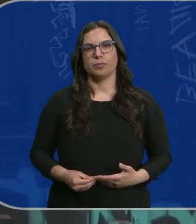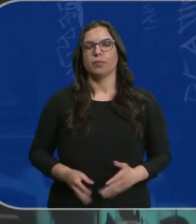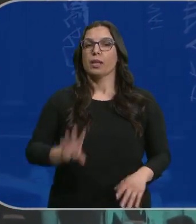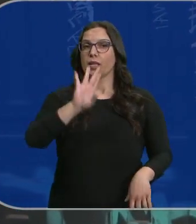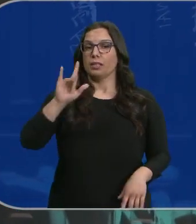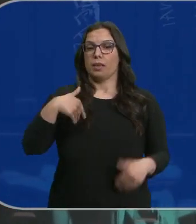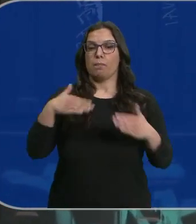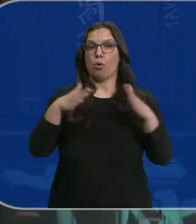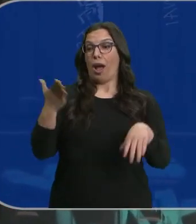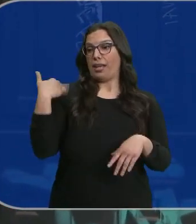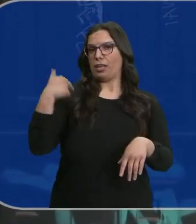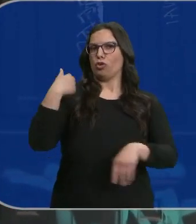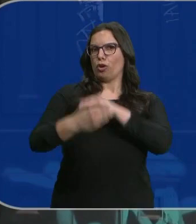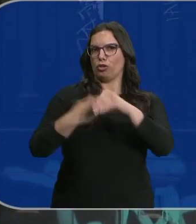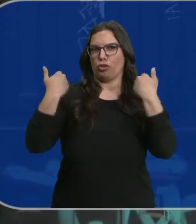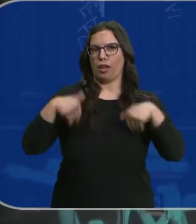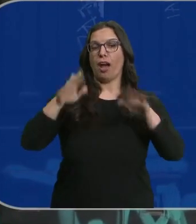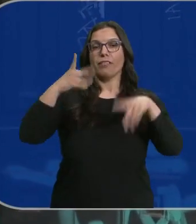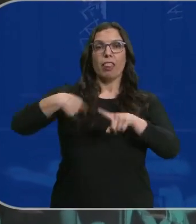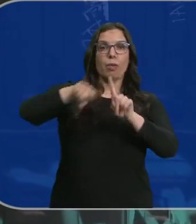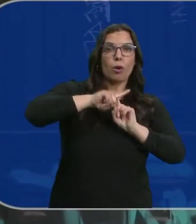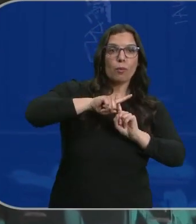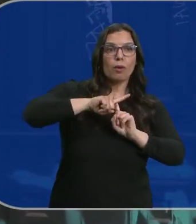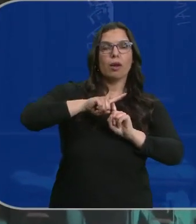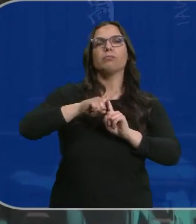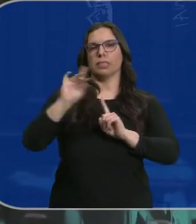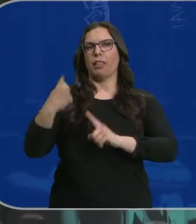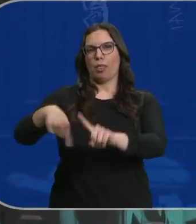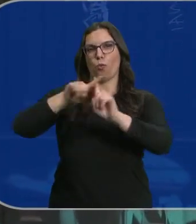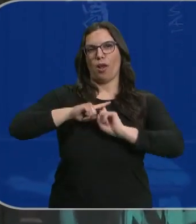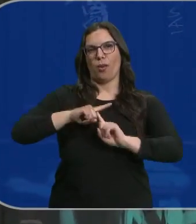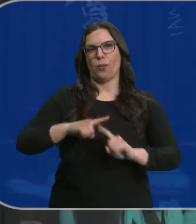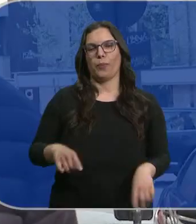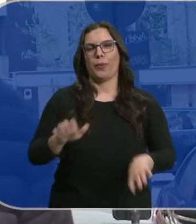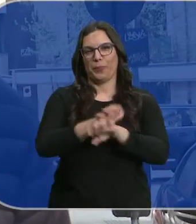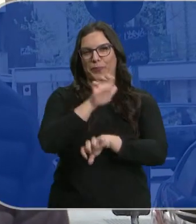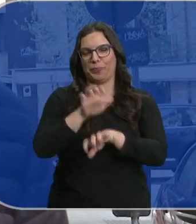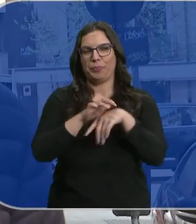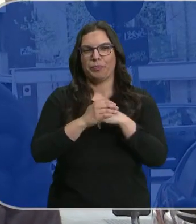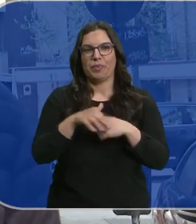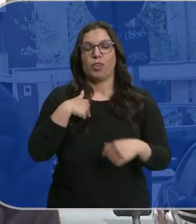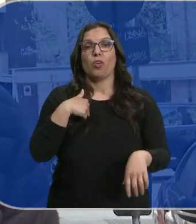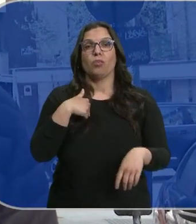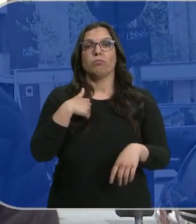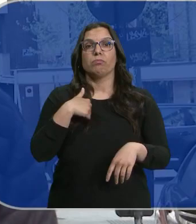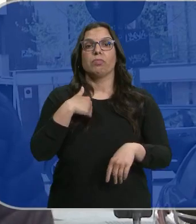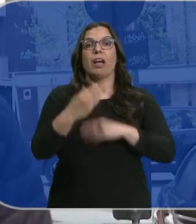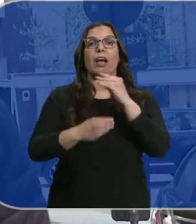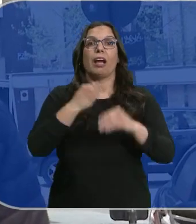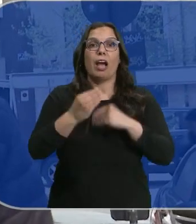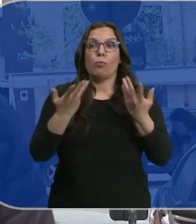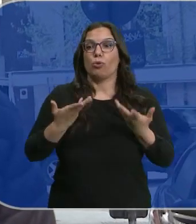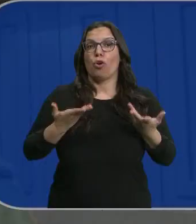Sí, empieza. Yo ya la hice ayer. ¿Y qué le ha salido? devolver? Me ha salido a devolver, sí. ¿Qué haría? Pues no sé, ayudar a mi